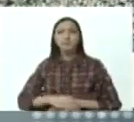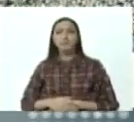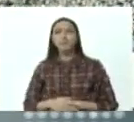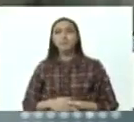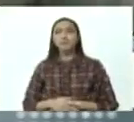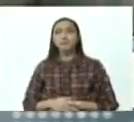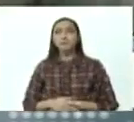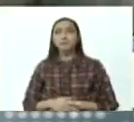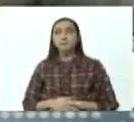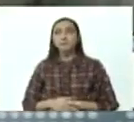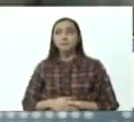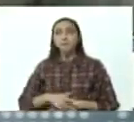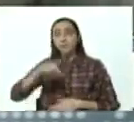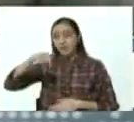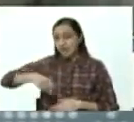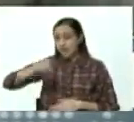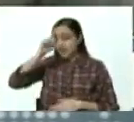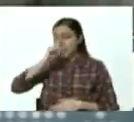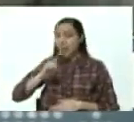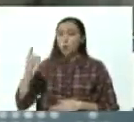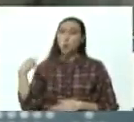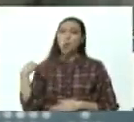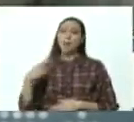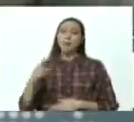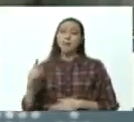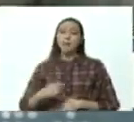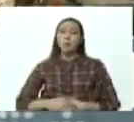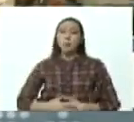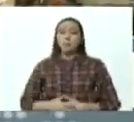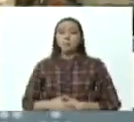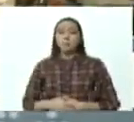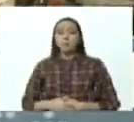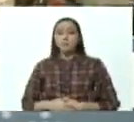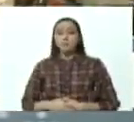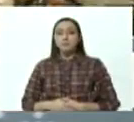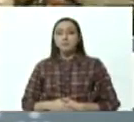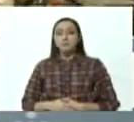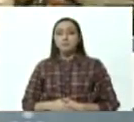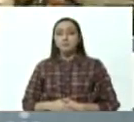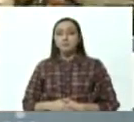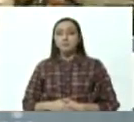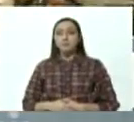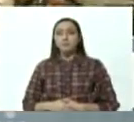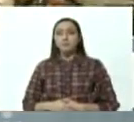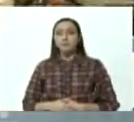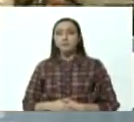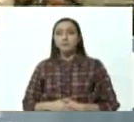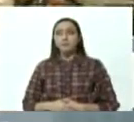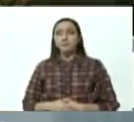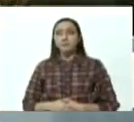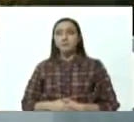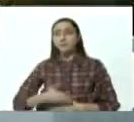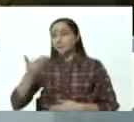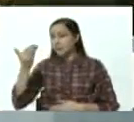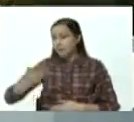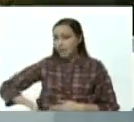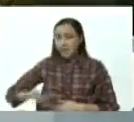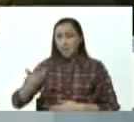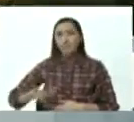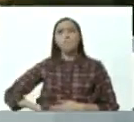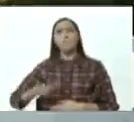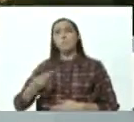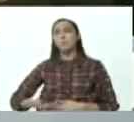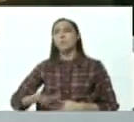este 2021 ha tenido notables, tangibles